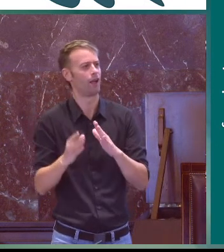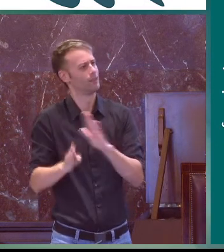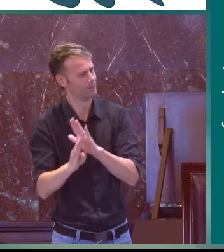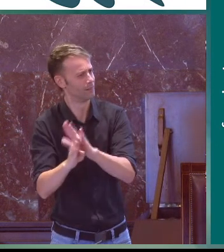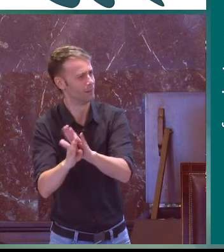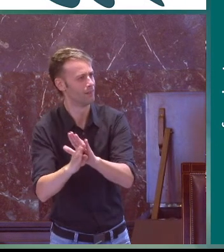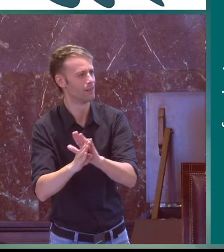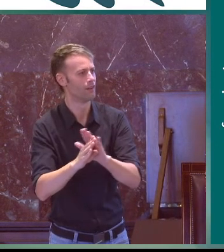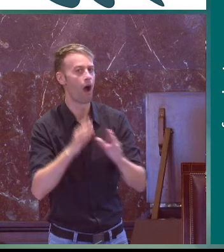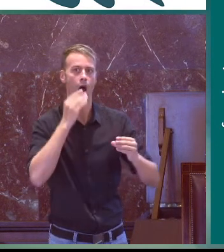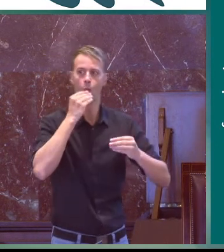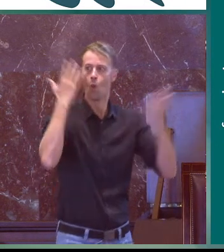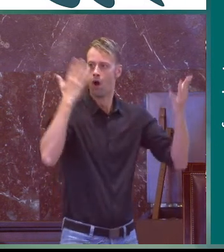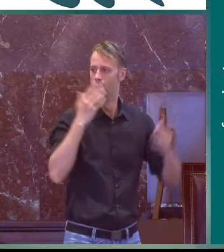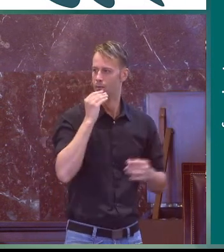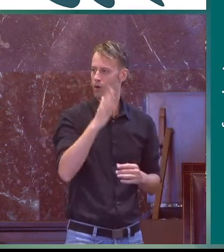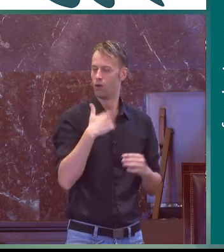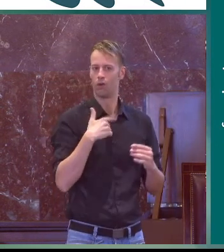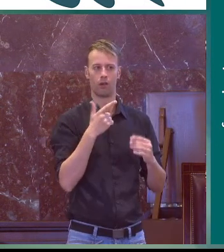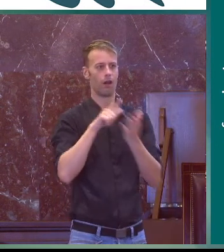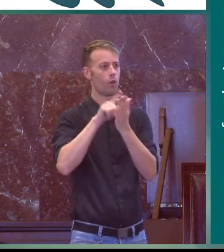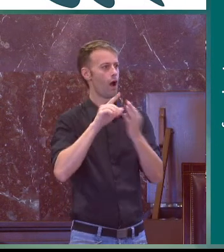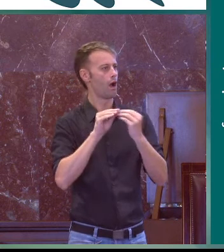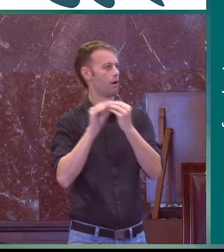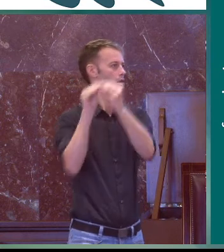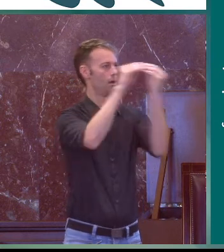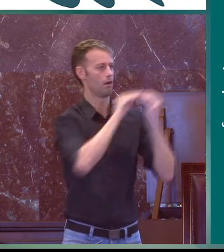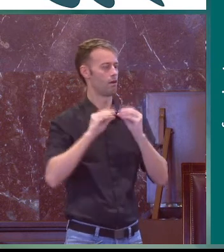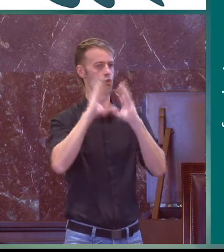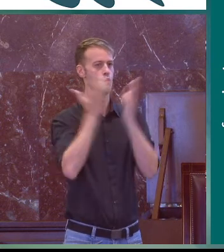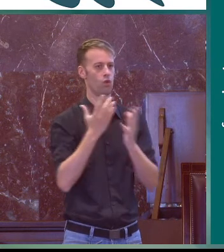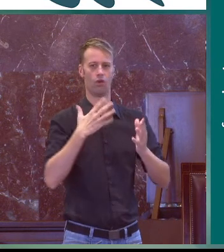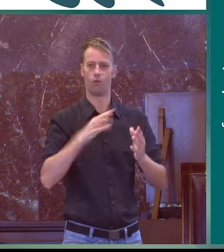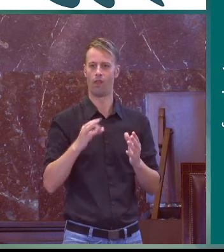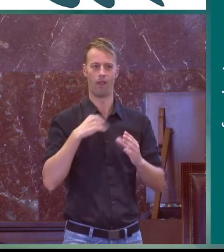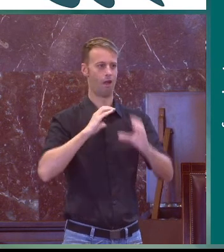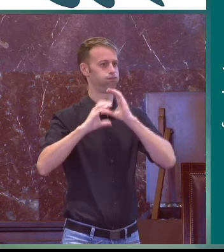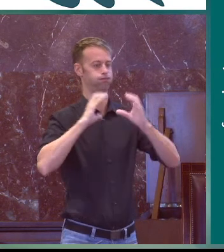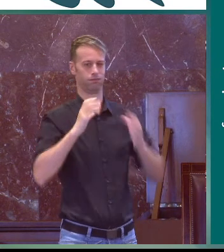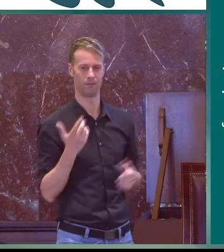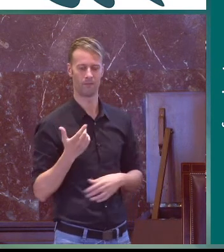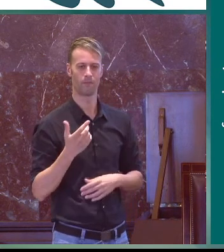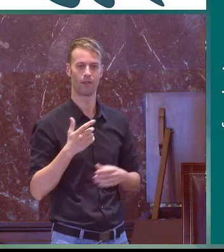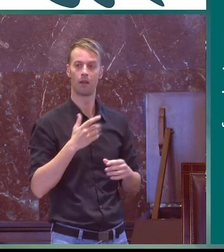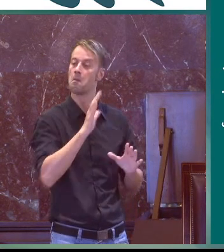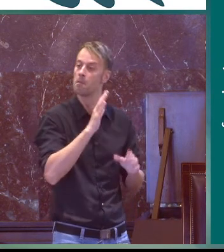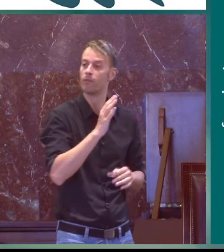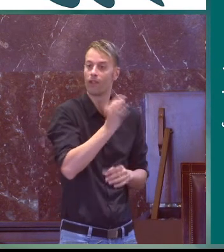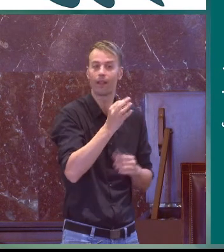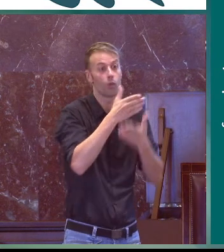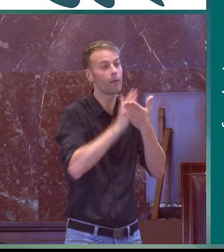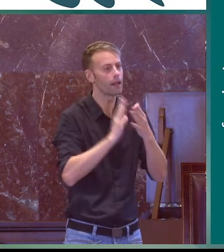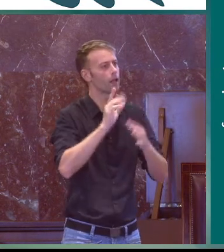esta persona que me está diciendo oh qué pena piensa que es un castigo realmente y qué pena que no tengamos todos la misma lengua en el mundo para podernos comunicar